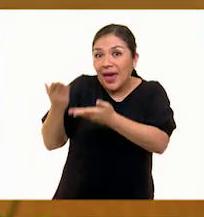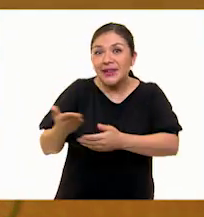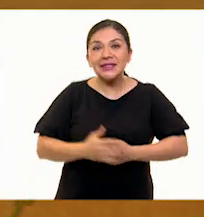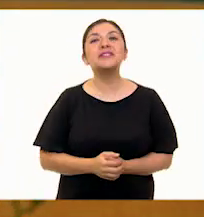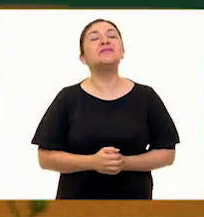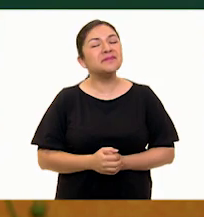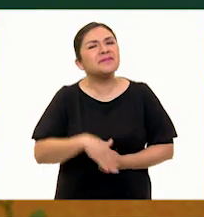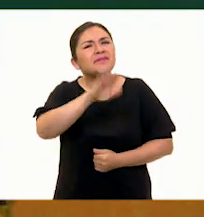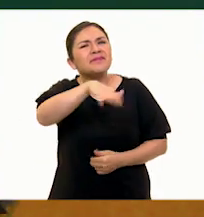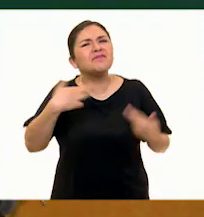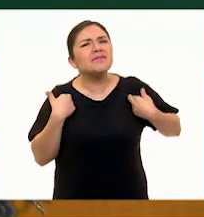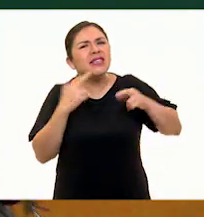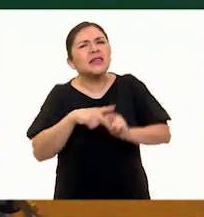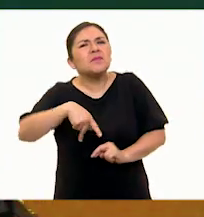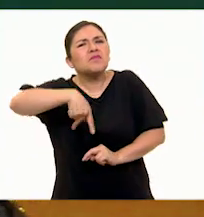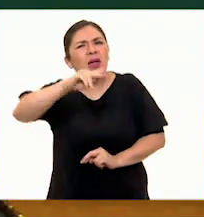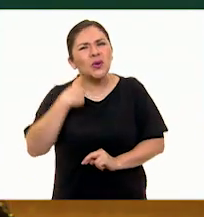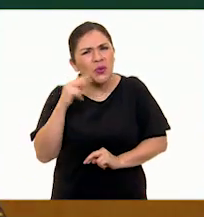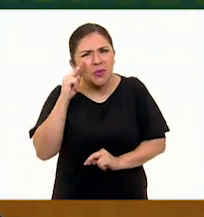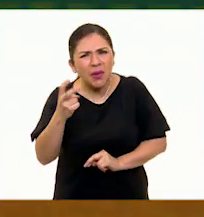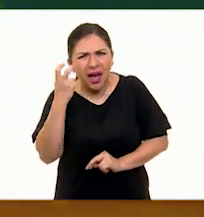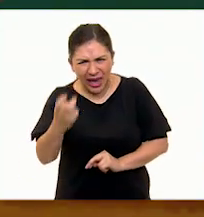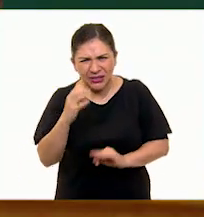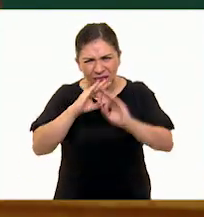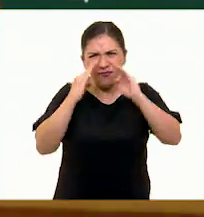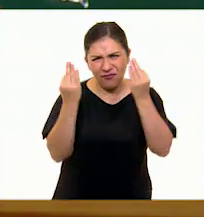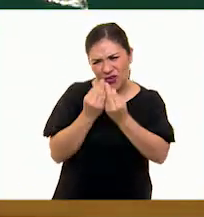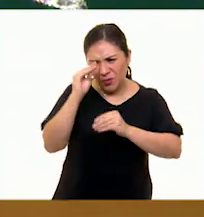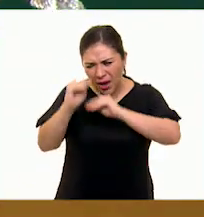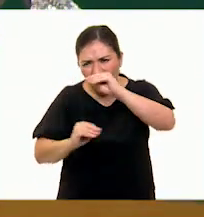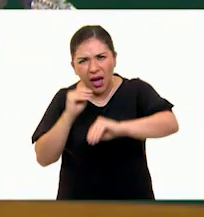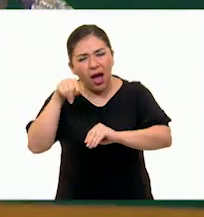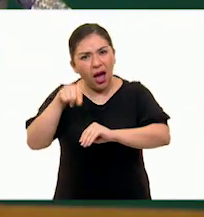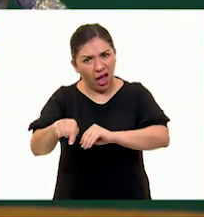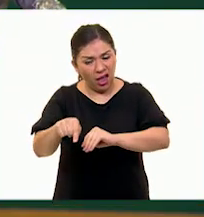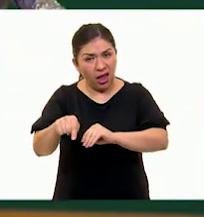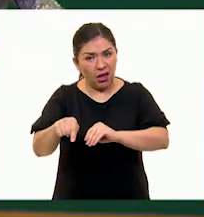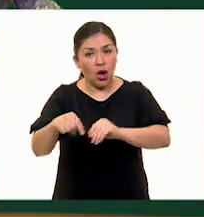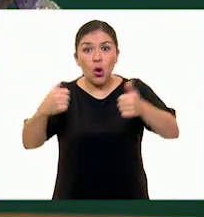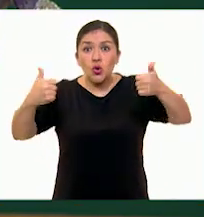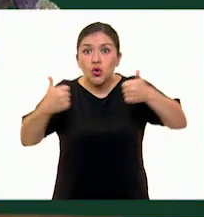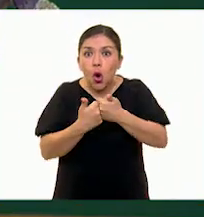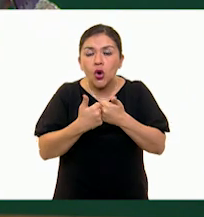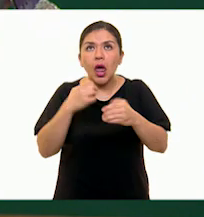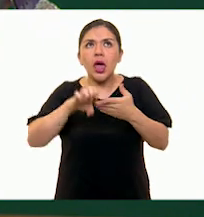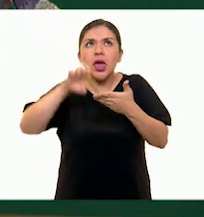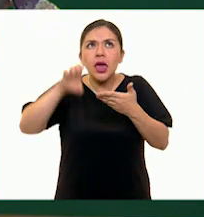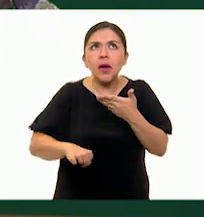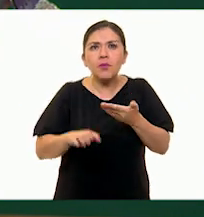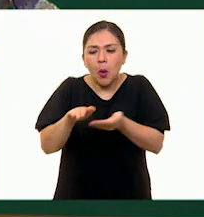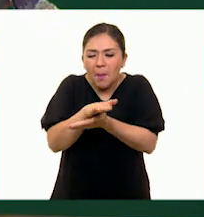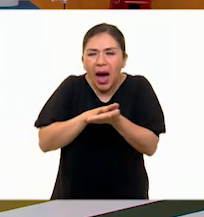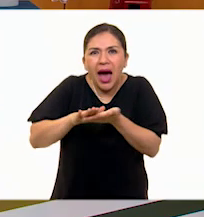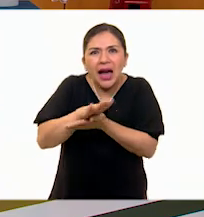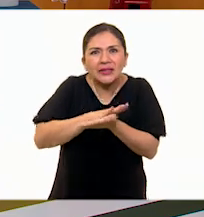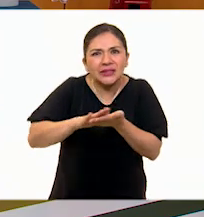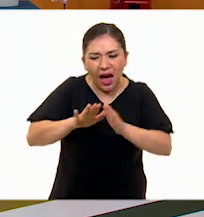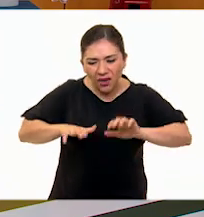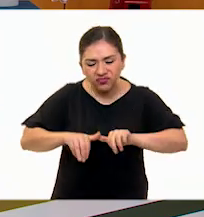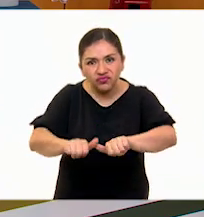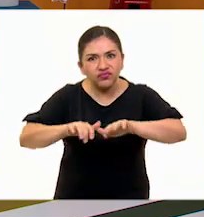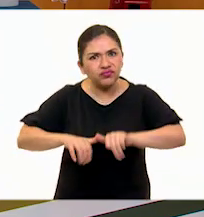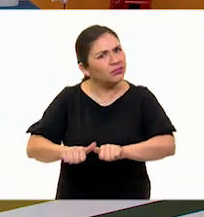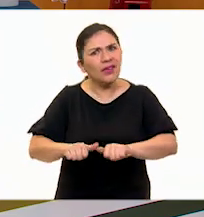Oiga, maestra, pero veo que estas esculturas, pues, no están hechas, por ejemplo, de plastilina, como lo hemos estado